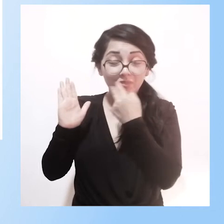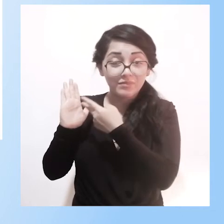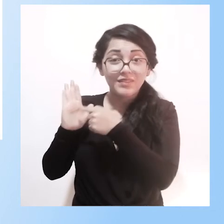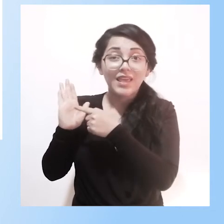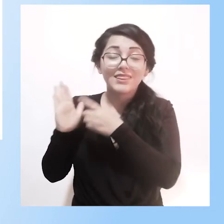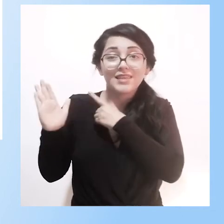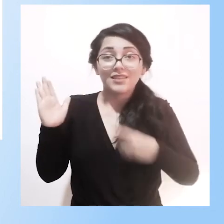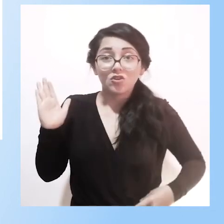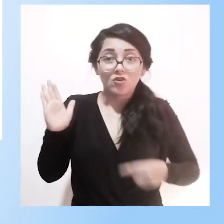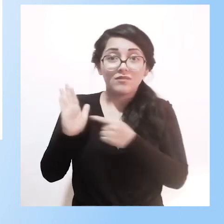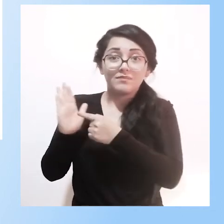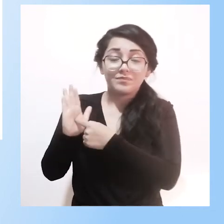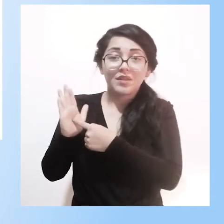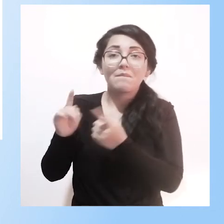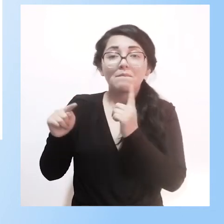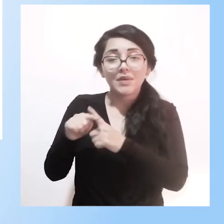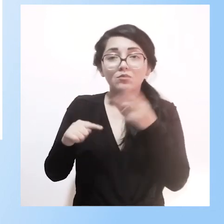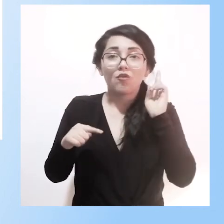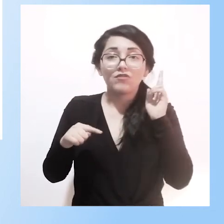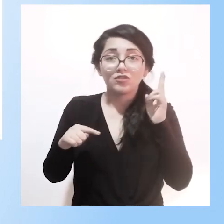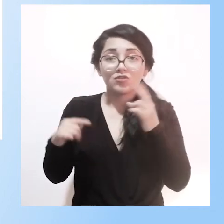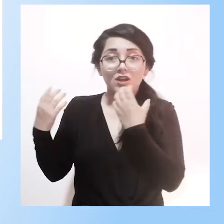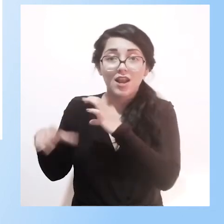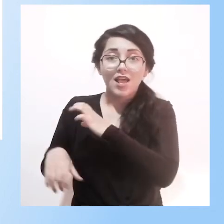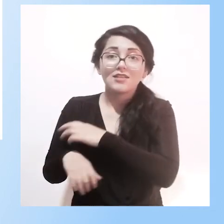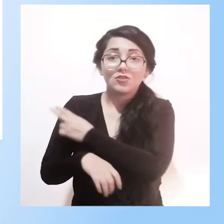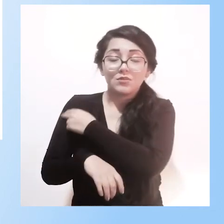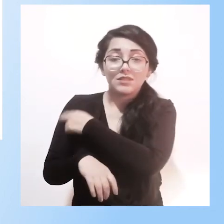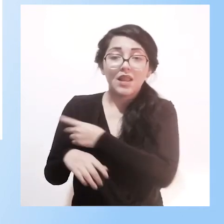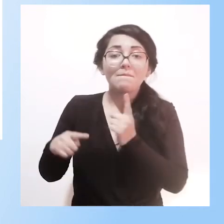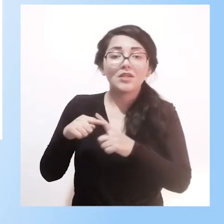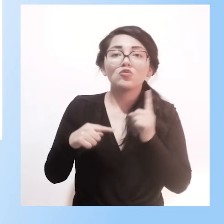es la profesora de la sala hospitalaria y ahí una profesora.